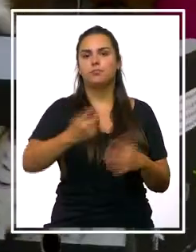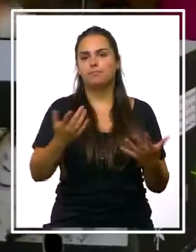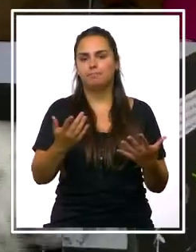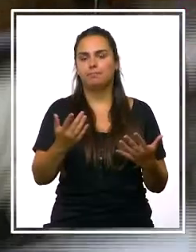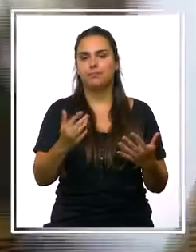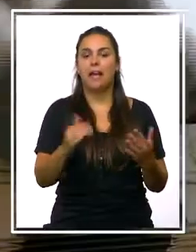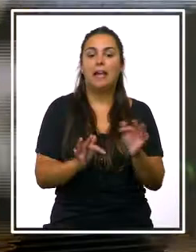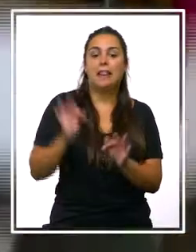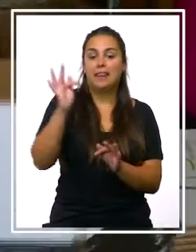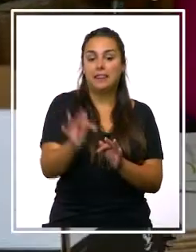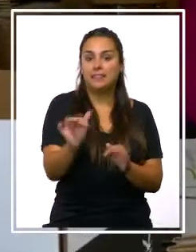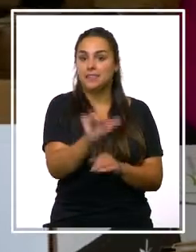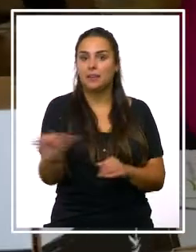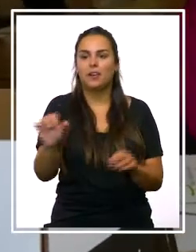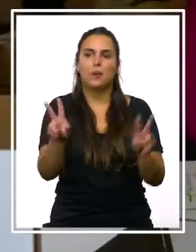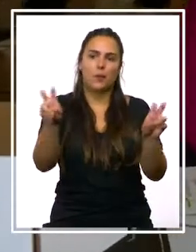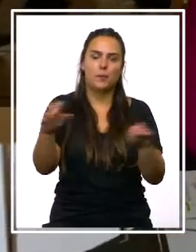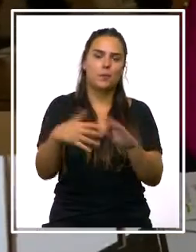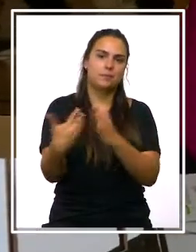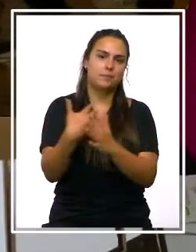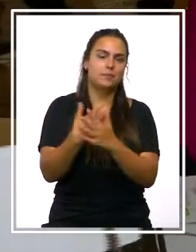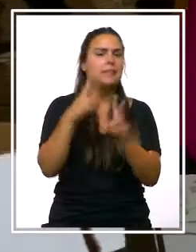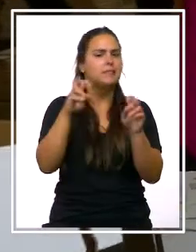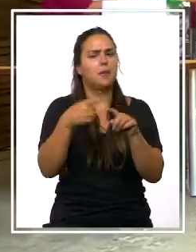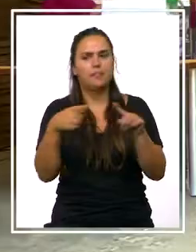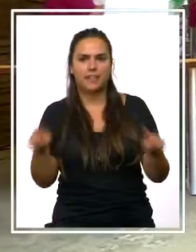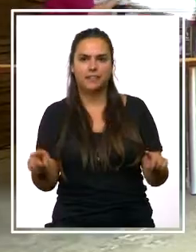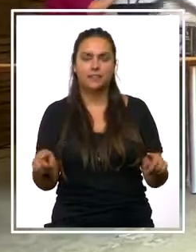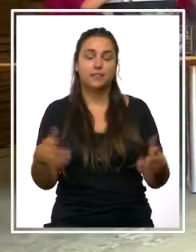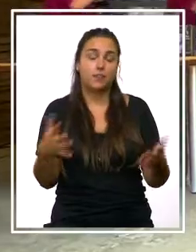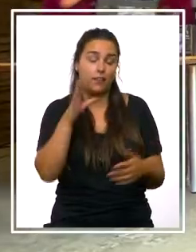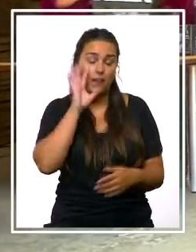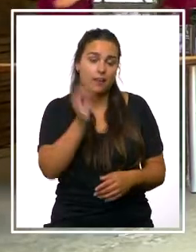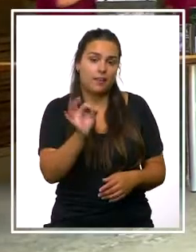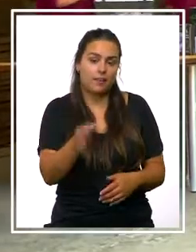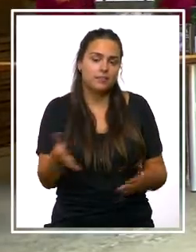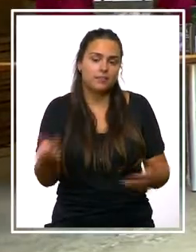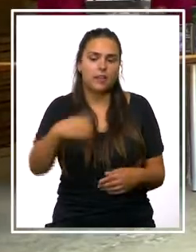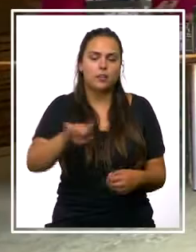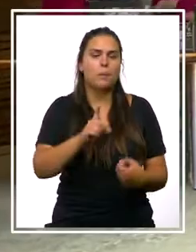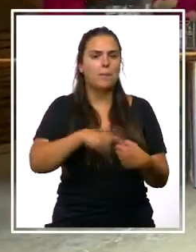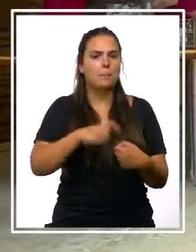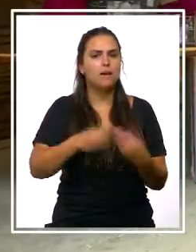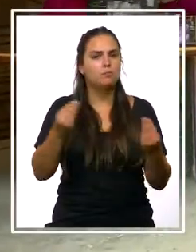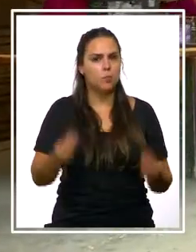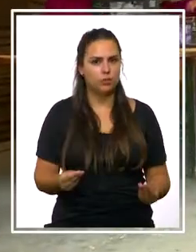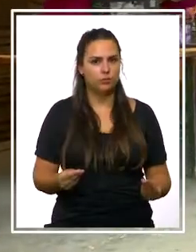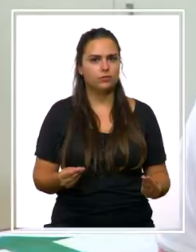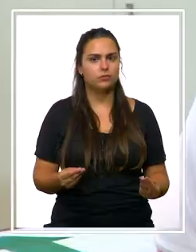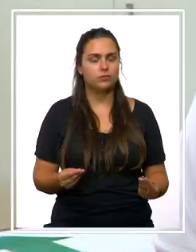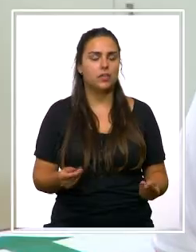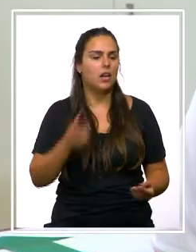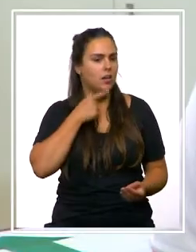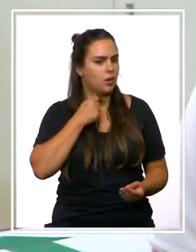cada siete semanas es como, oye, tiene gente nueva, hablarnos de temas diferentes y la verdad es que ellos participan muchísimo,